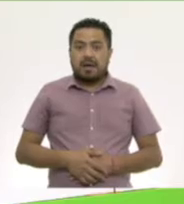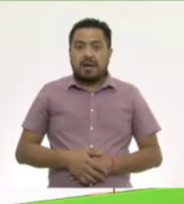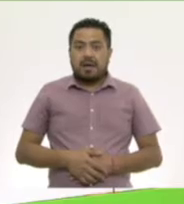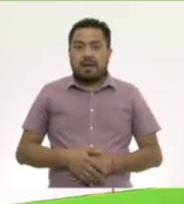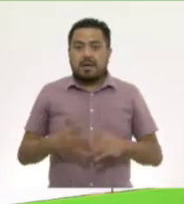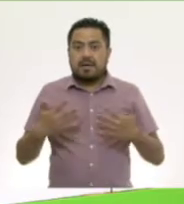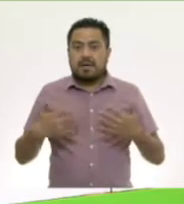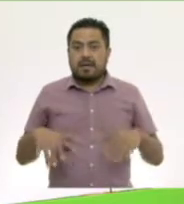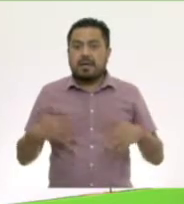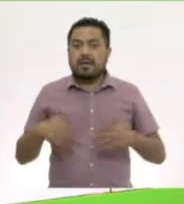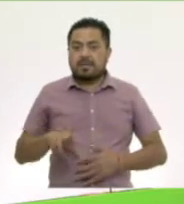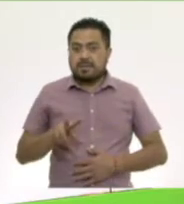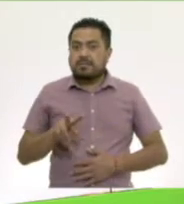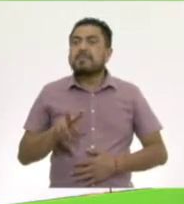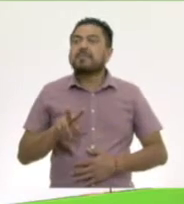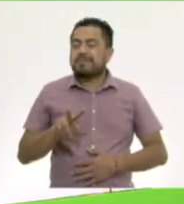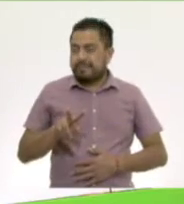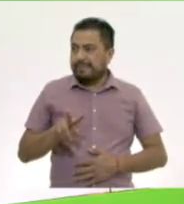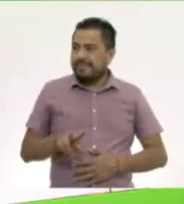¡Ay! ¿Es verdad?